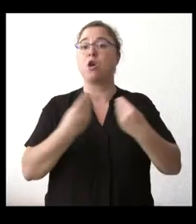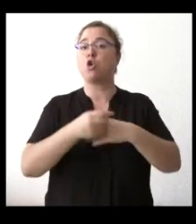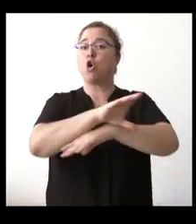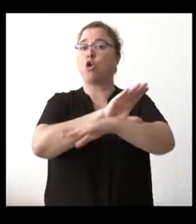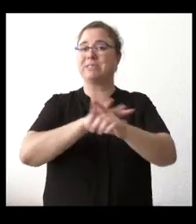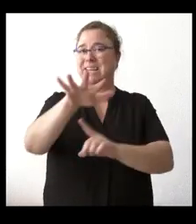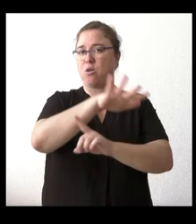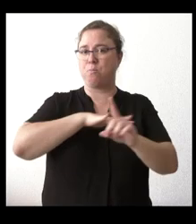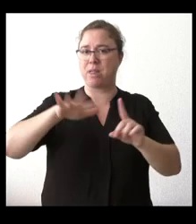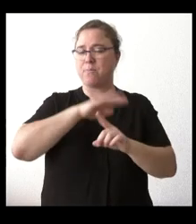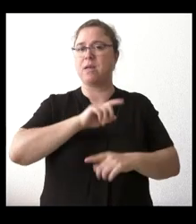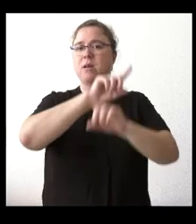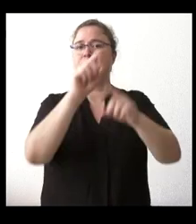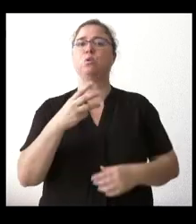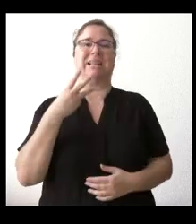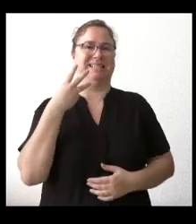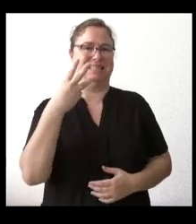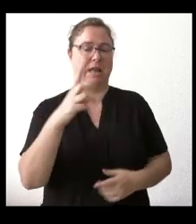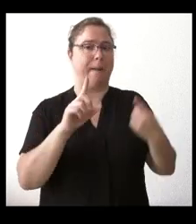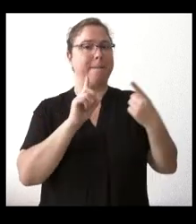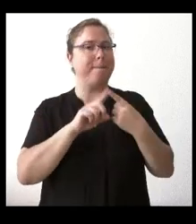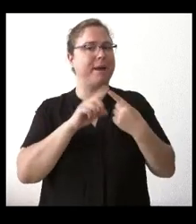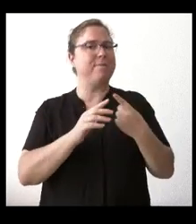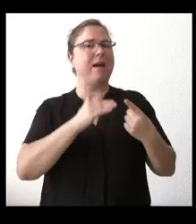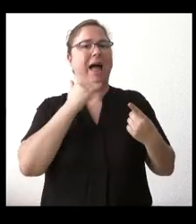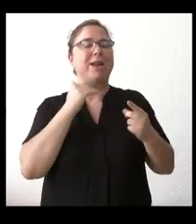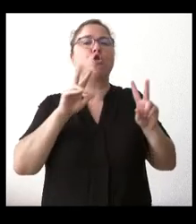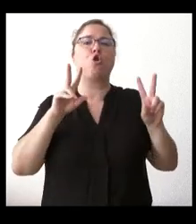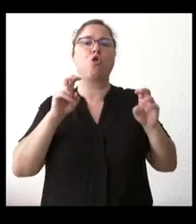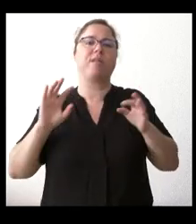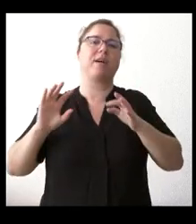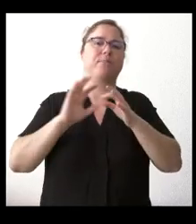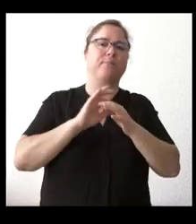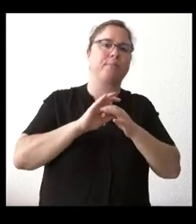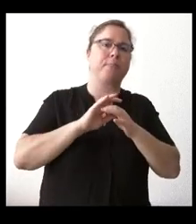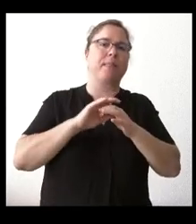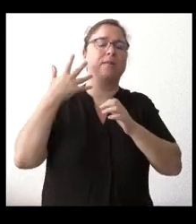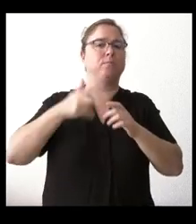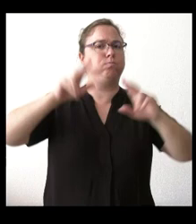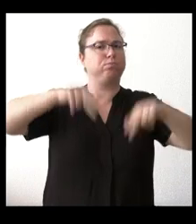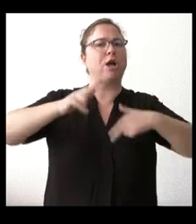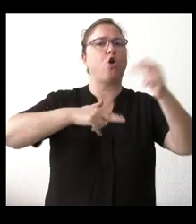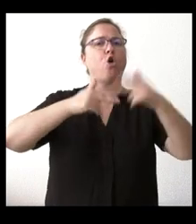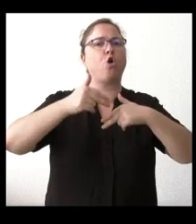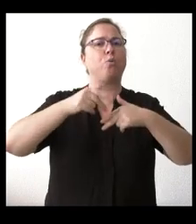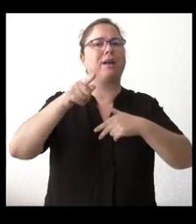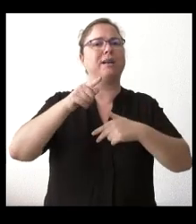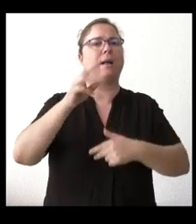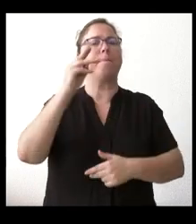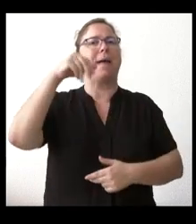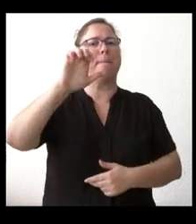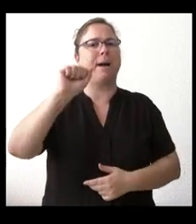tenía tres preguntas la primera es si hay alguna novedad bueno salen a licitación ya las obras de las cúpulas del PEMA